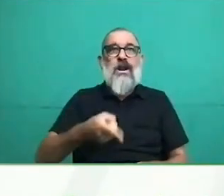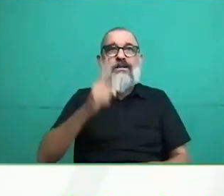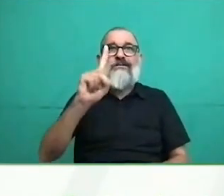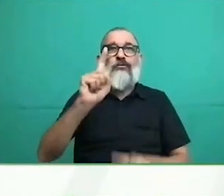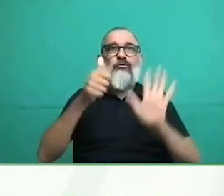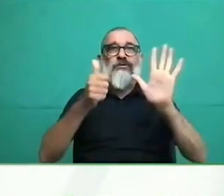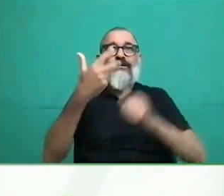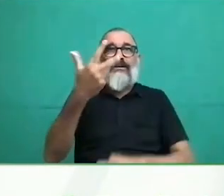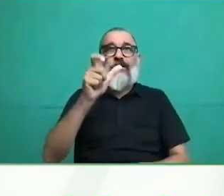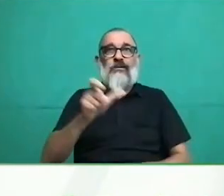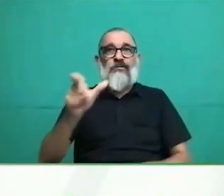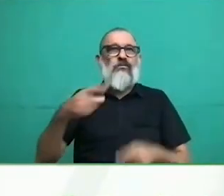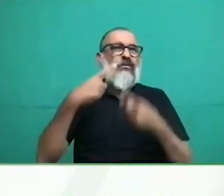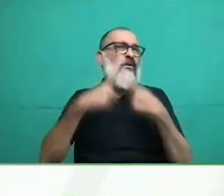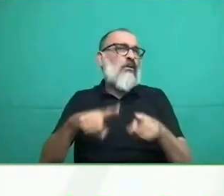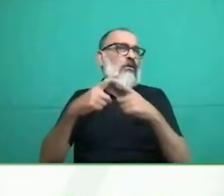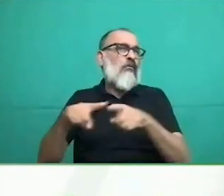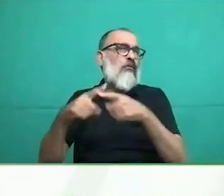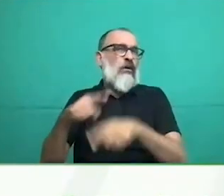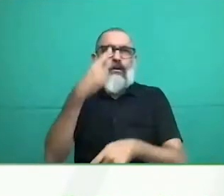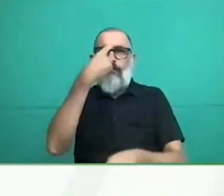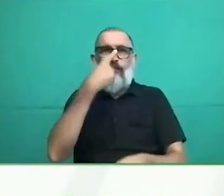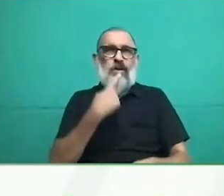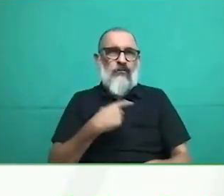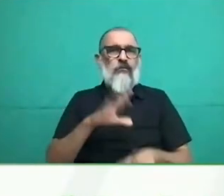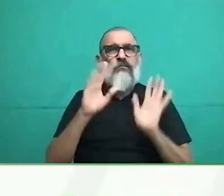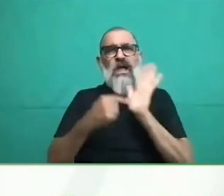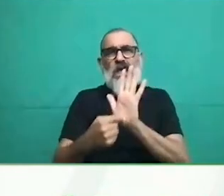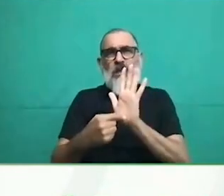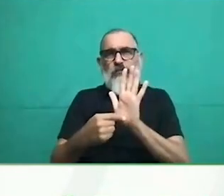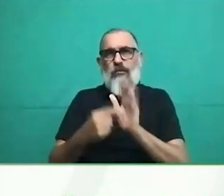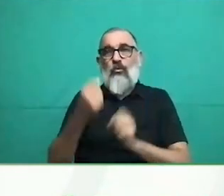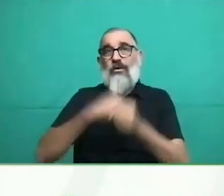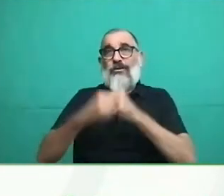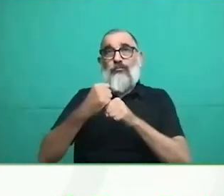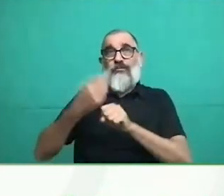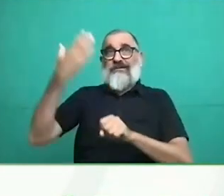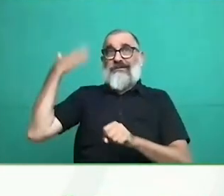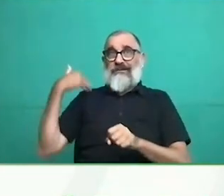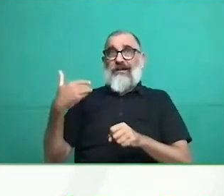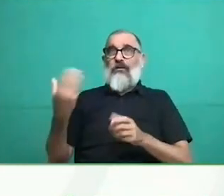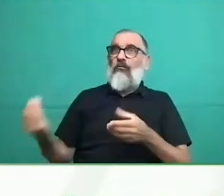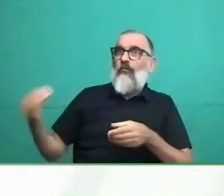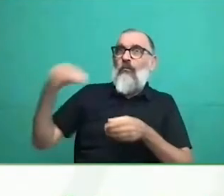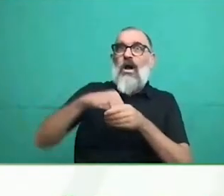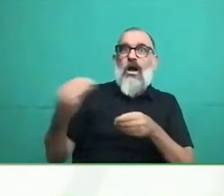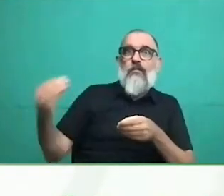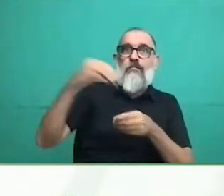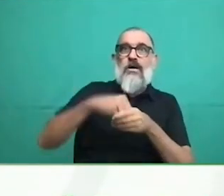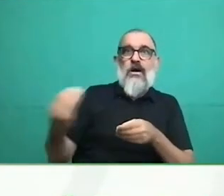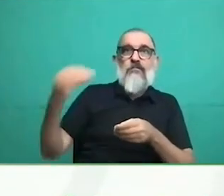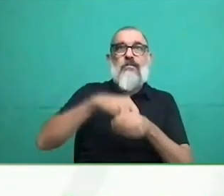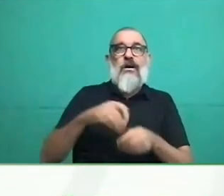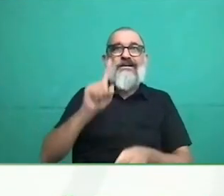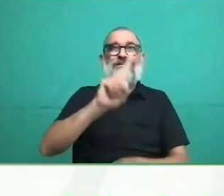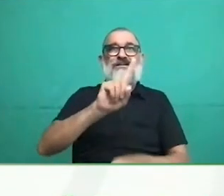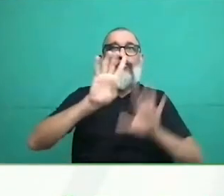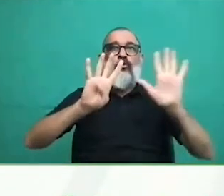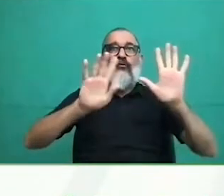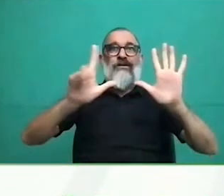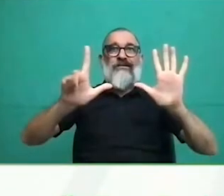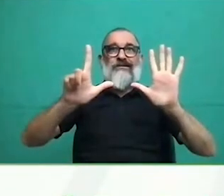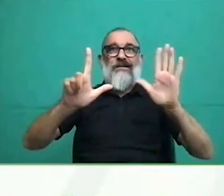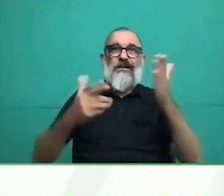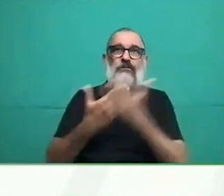no existe la posibilidad que ninguna persona en el Estado español y en Cataluña pueda ser declarada incapaz y sometida a un régimen de